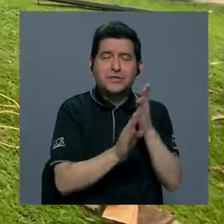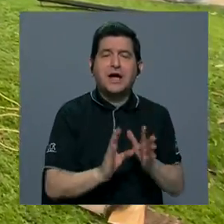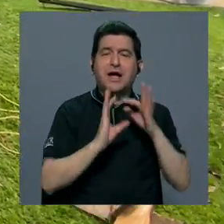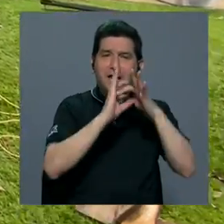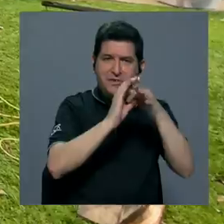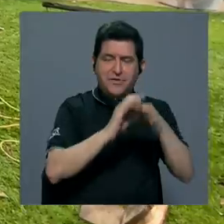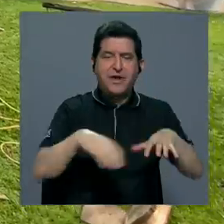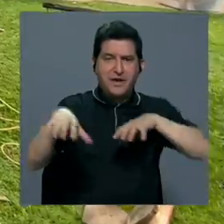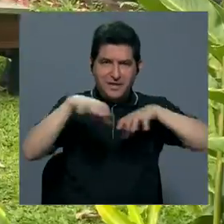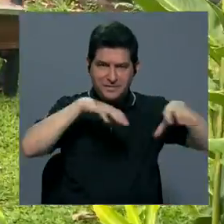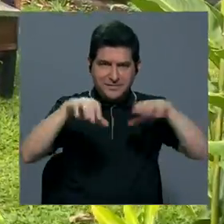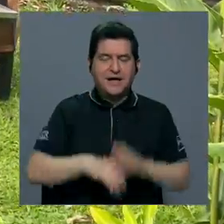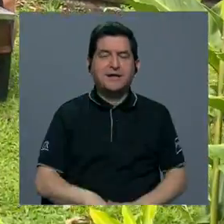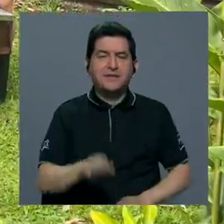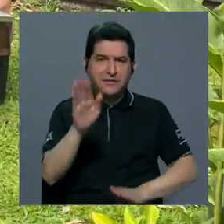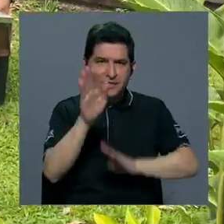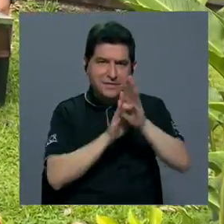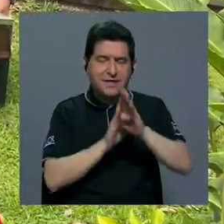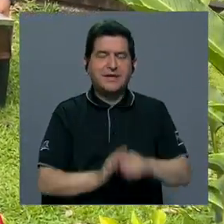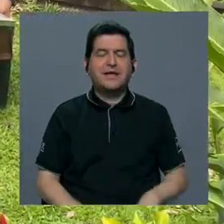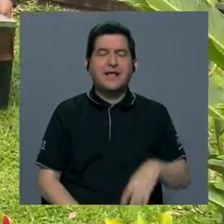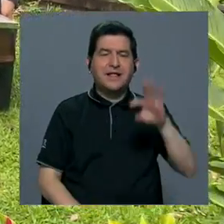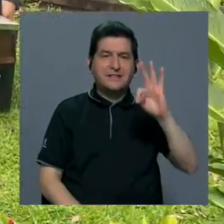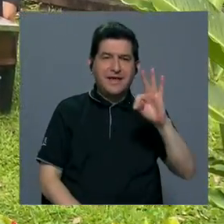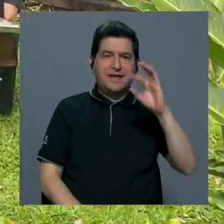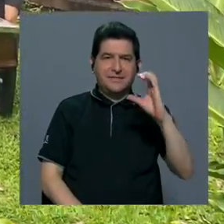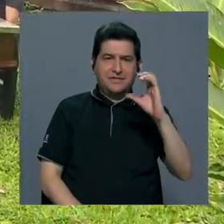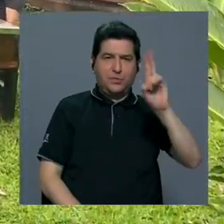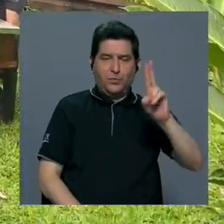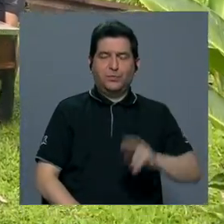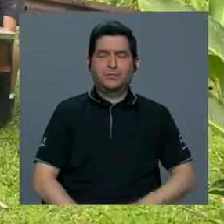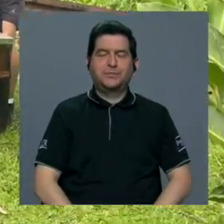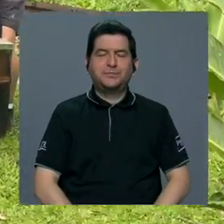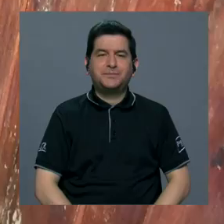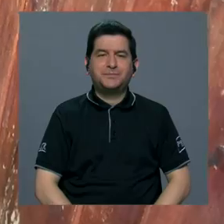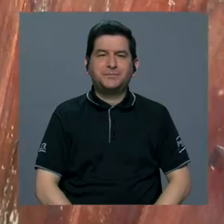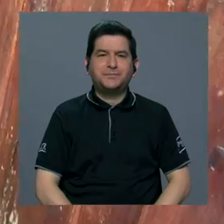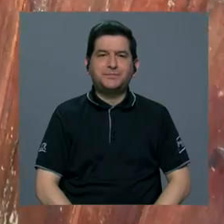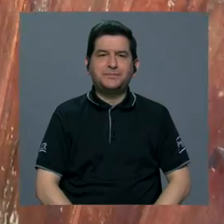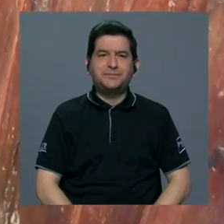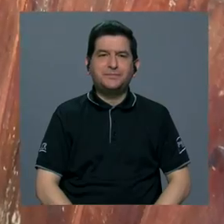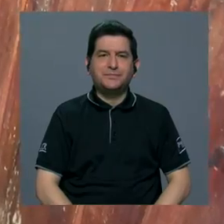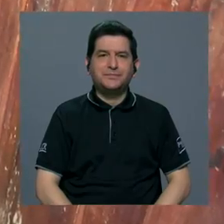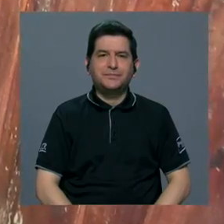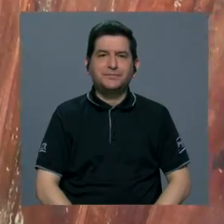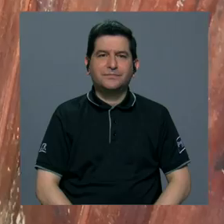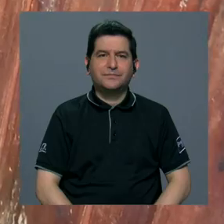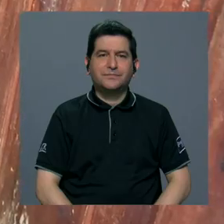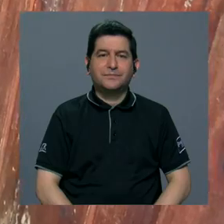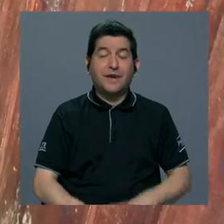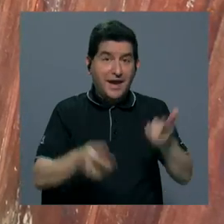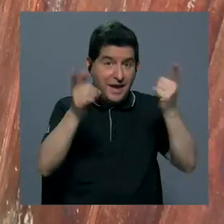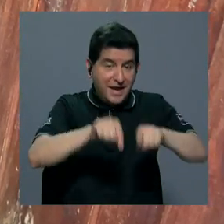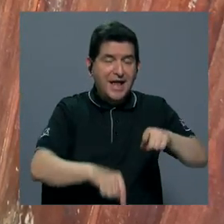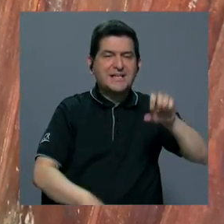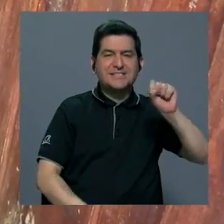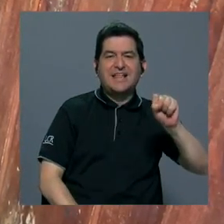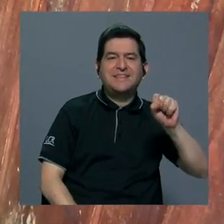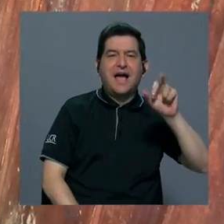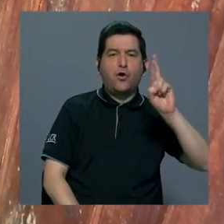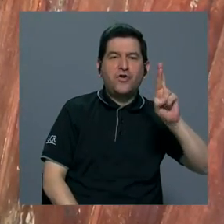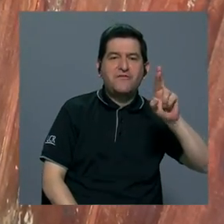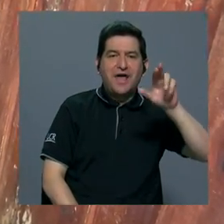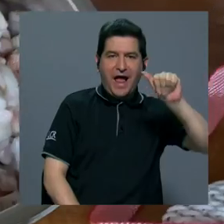carreras afines a las actividades desarrolladas dentro del trabajo comunal. En este caso,